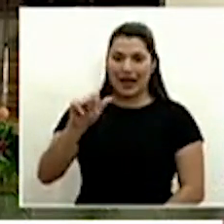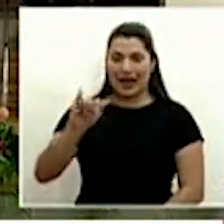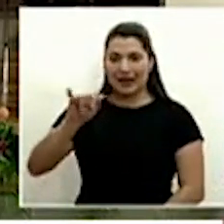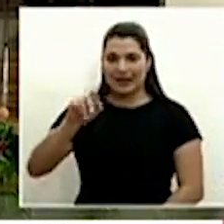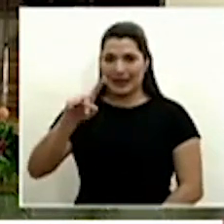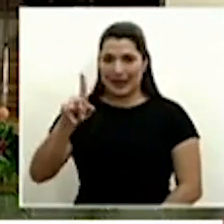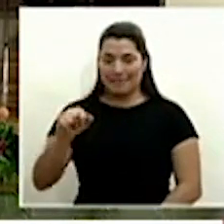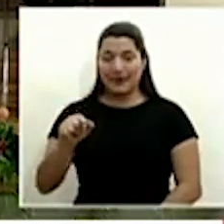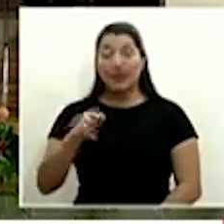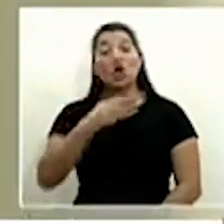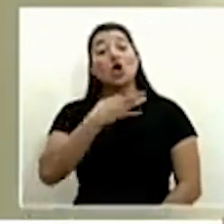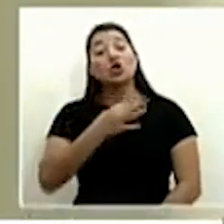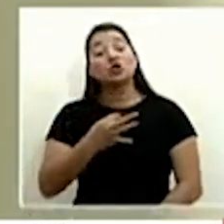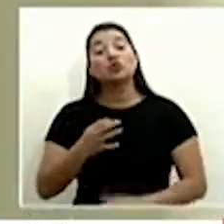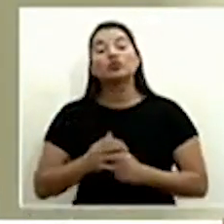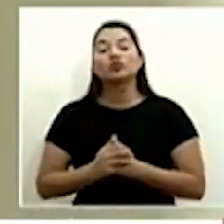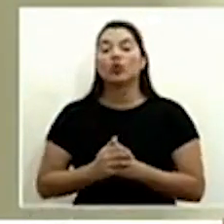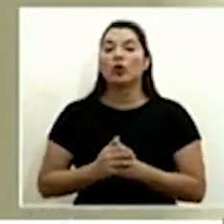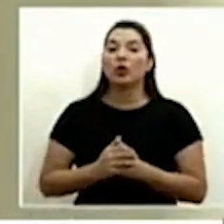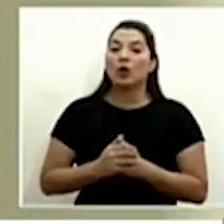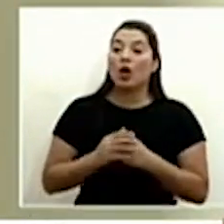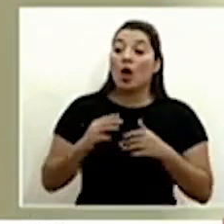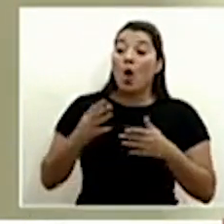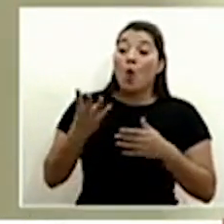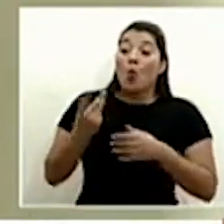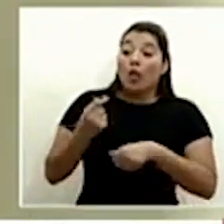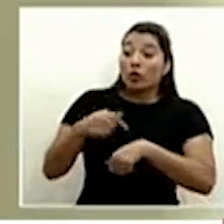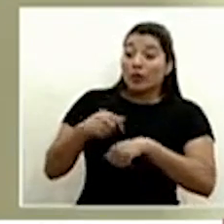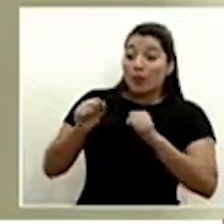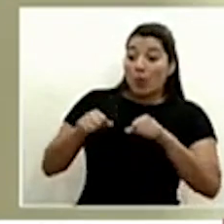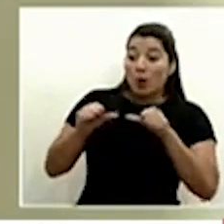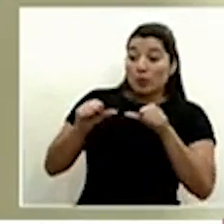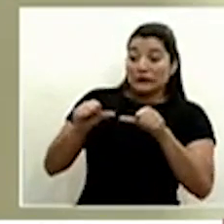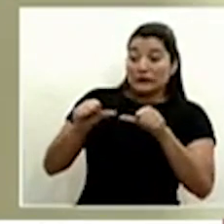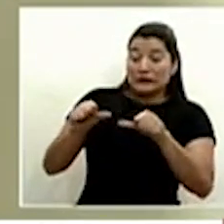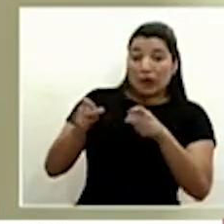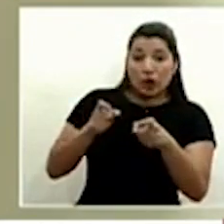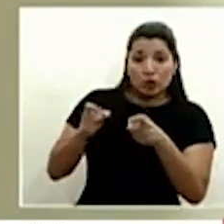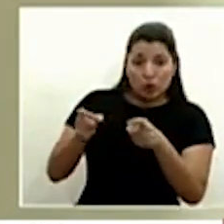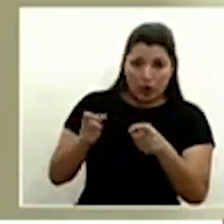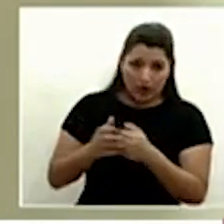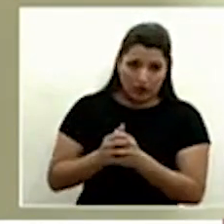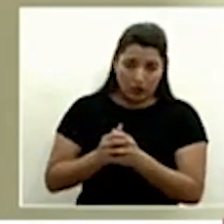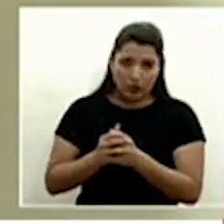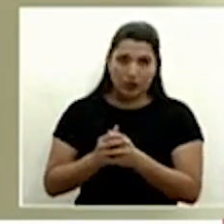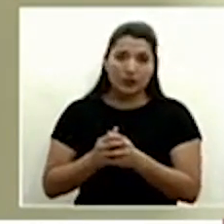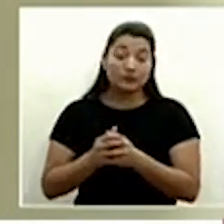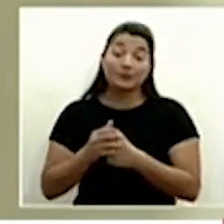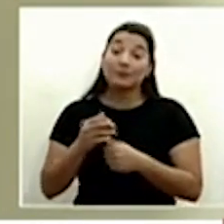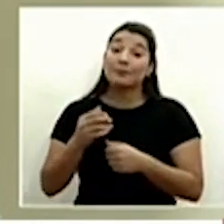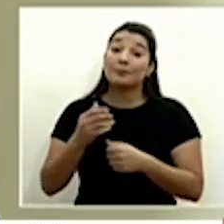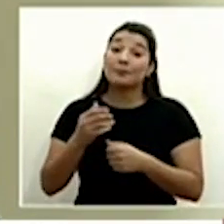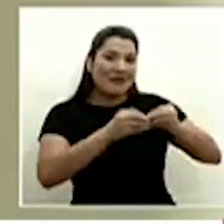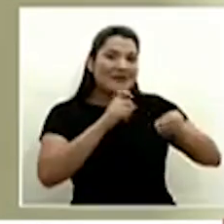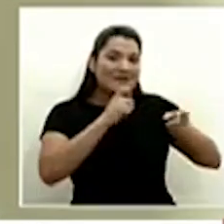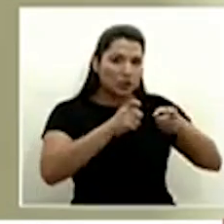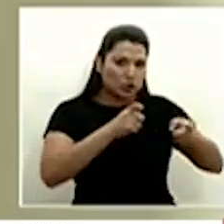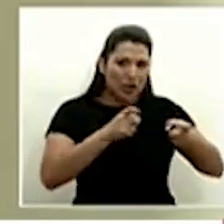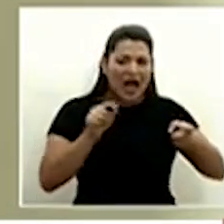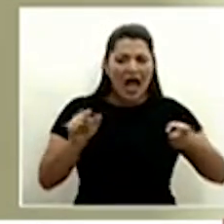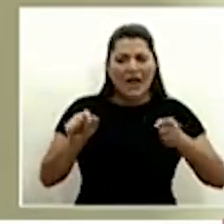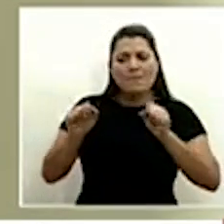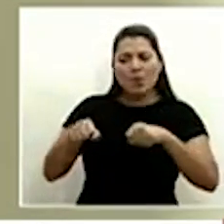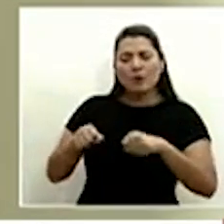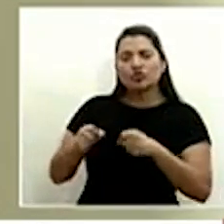Mucho gusto ¿cuán sostenible es esto? ¿es más sostenible que tener un contagio comunitario punto